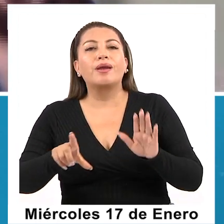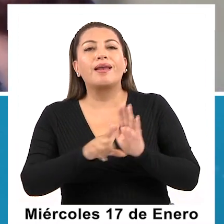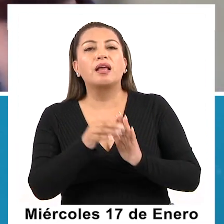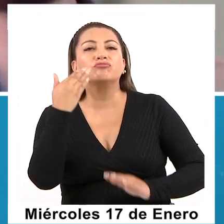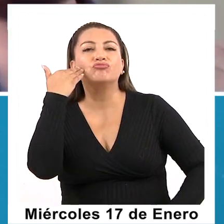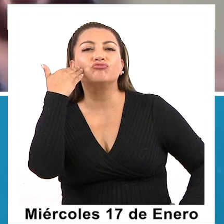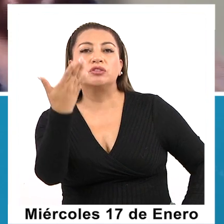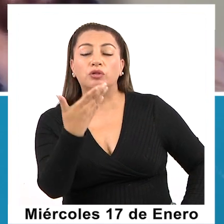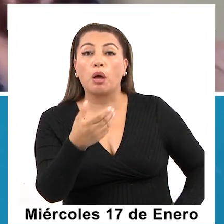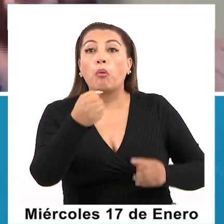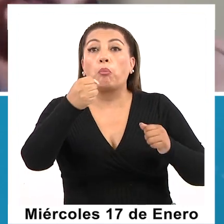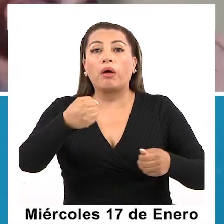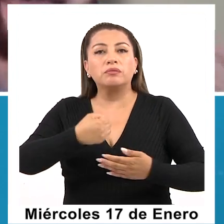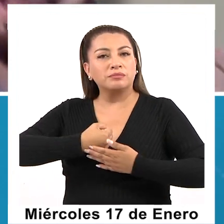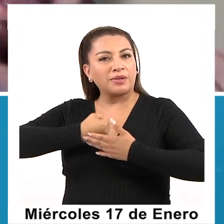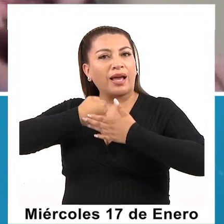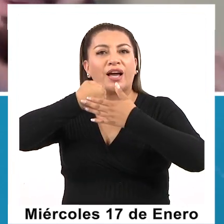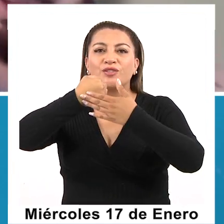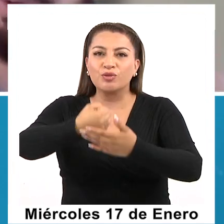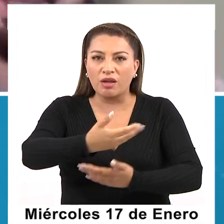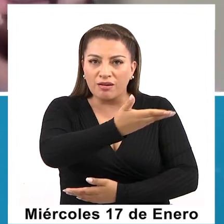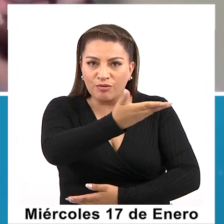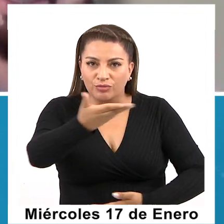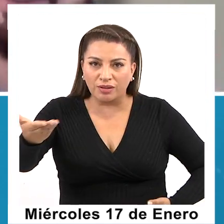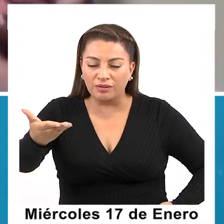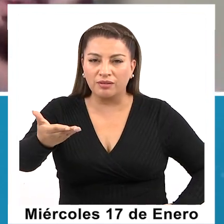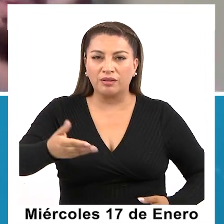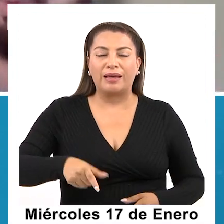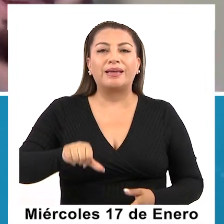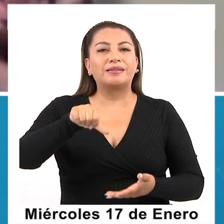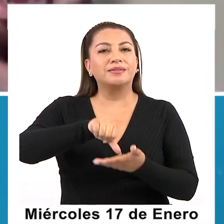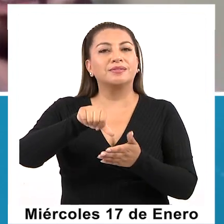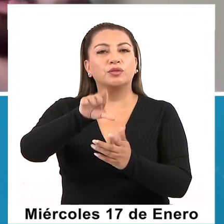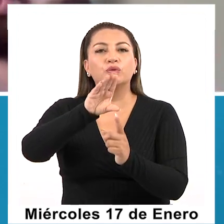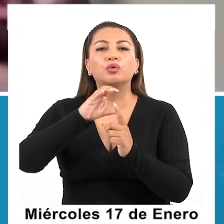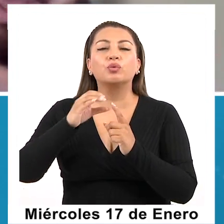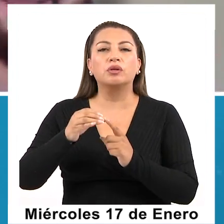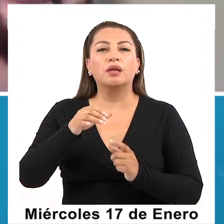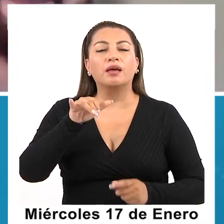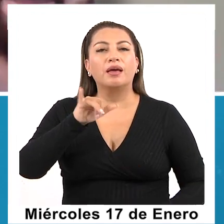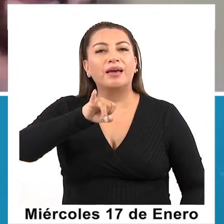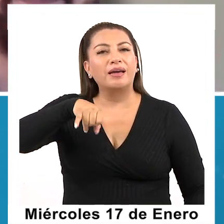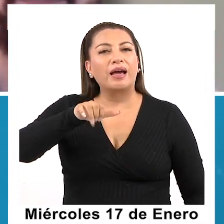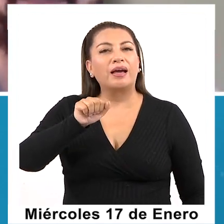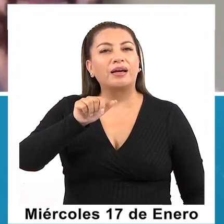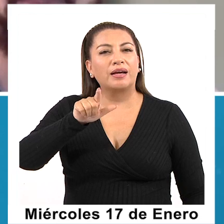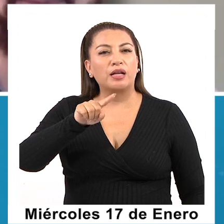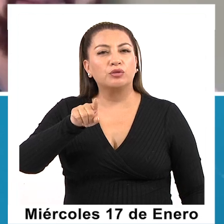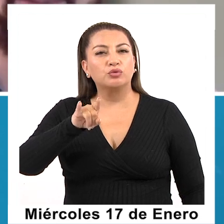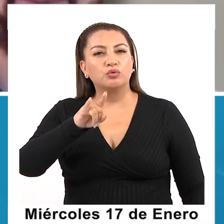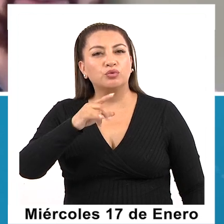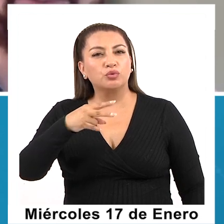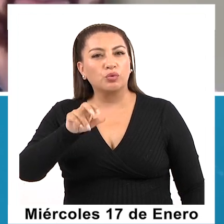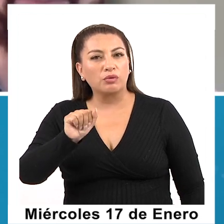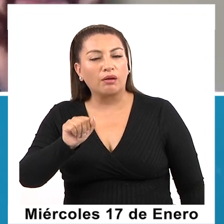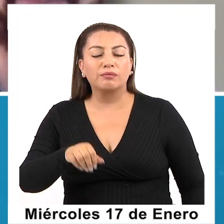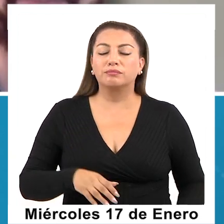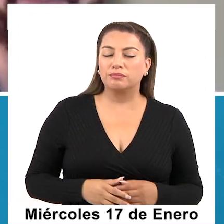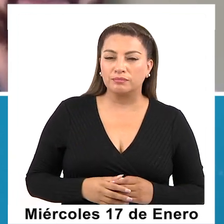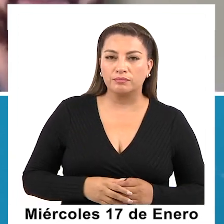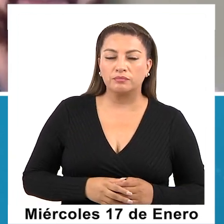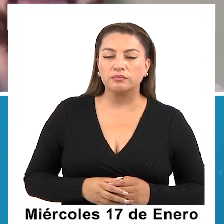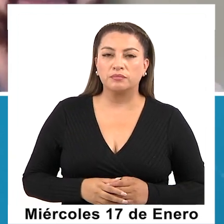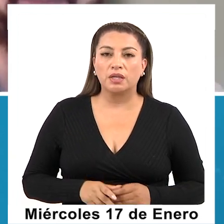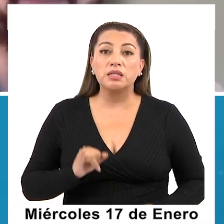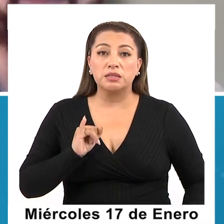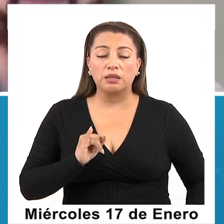digamos, puedan aportar a través de lo que es este Centro Cultural Jalzuña. Sí, nosotros, de